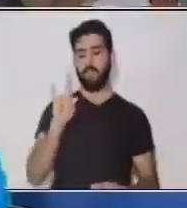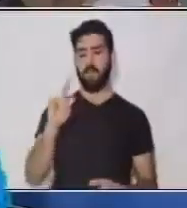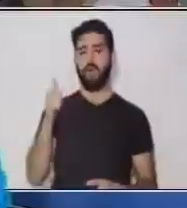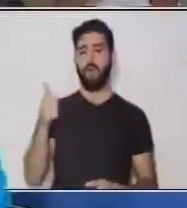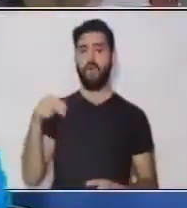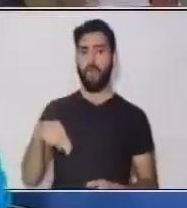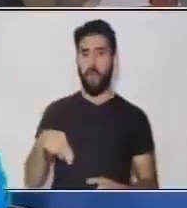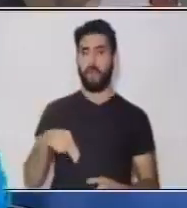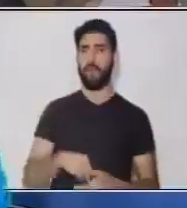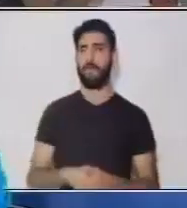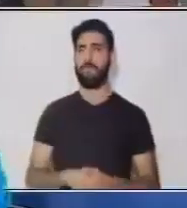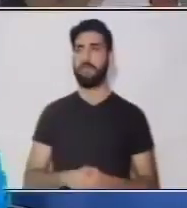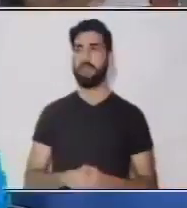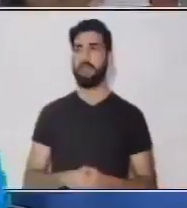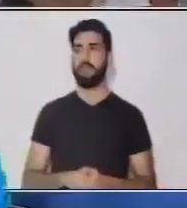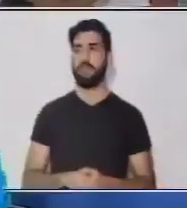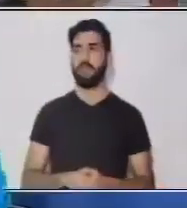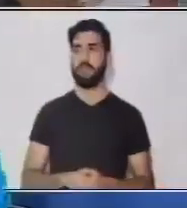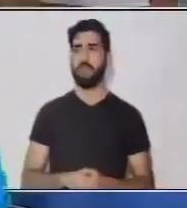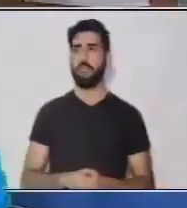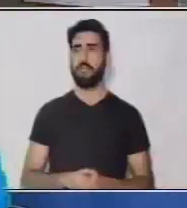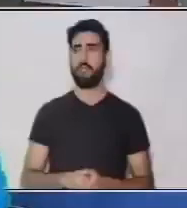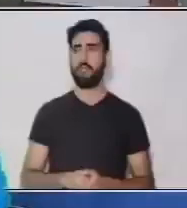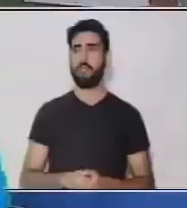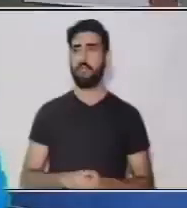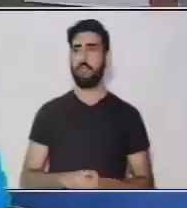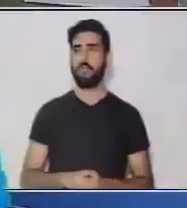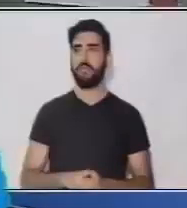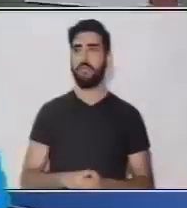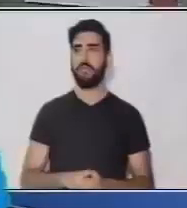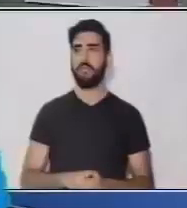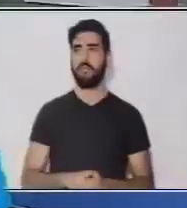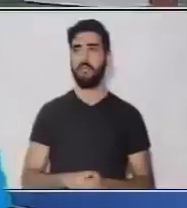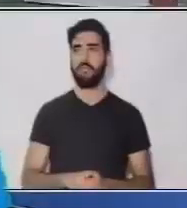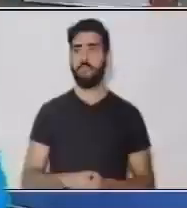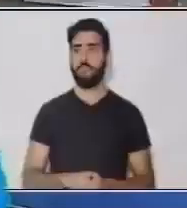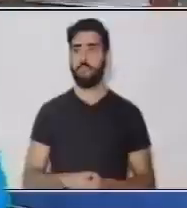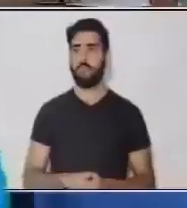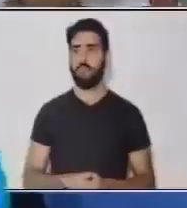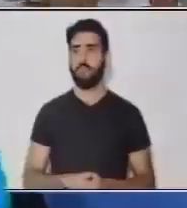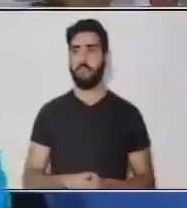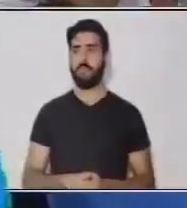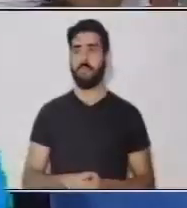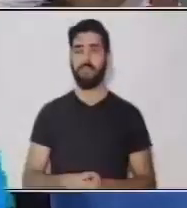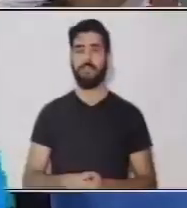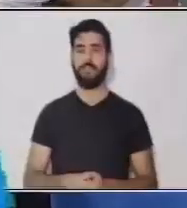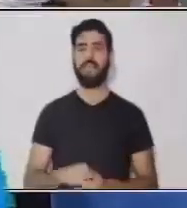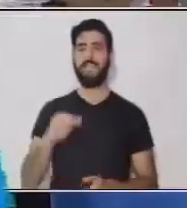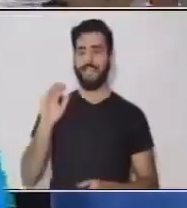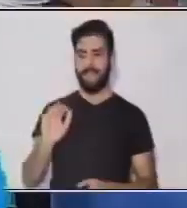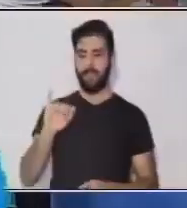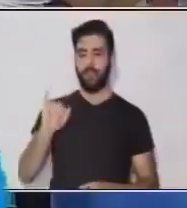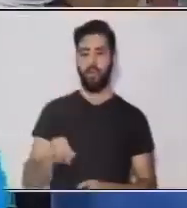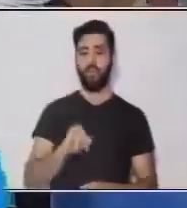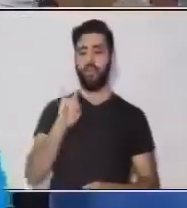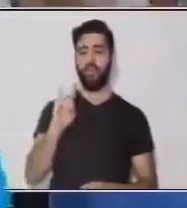Vamos a escribir... Y el niño Juan... Lo castigó...